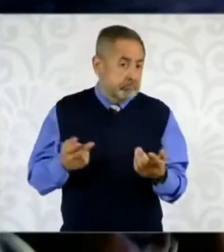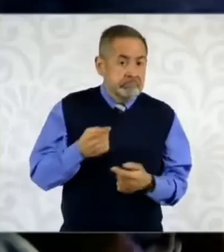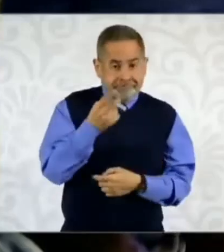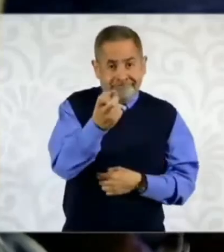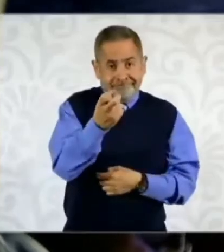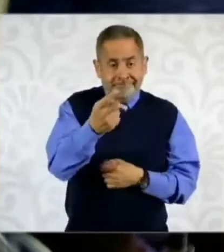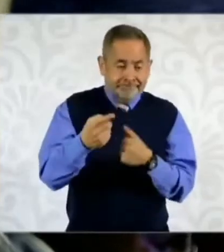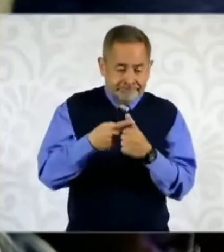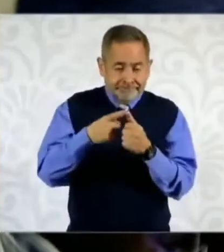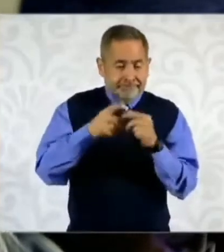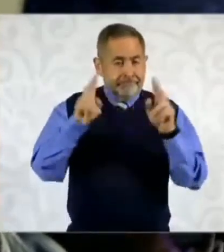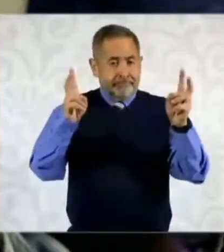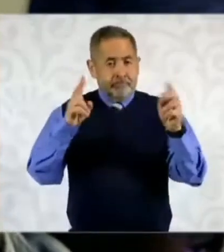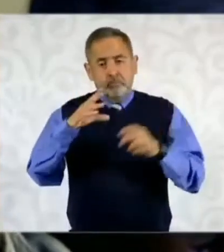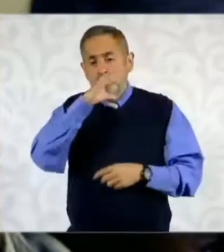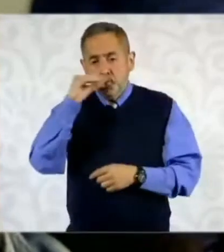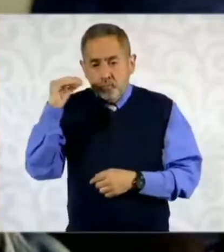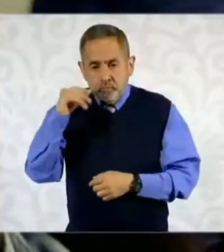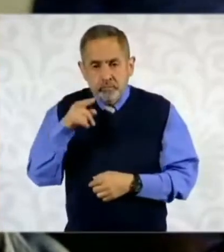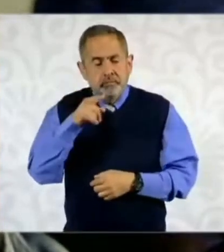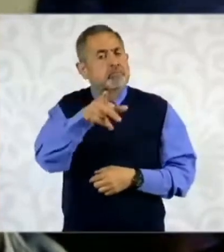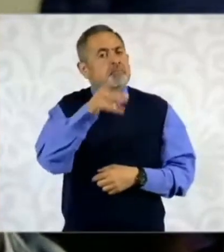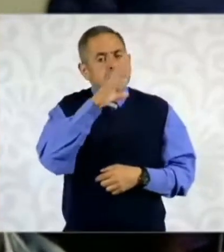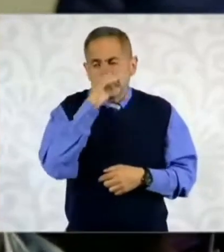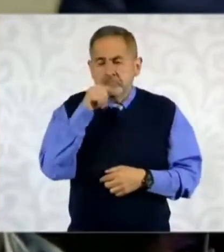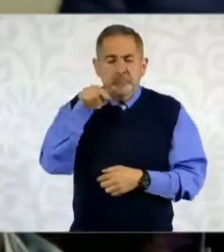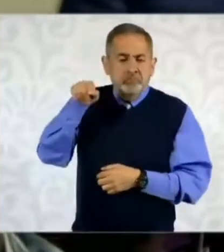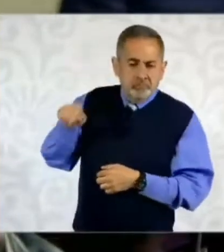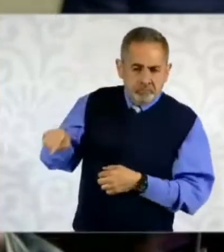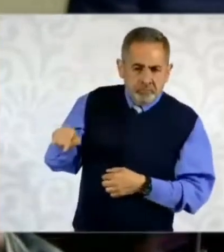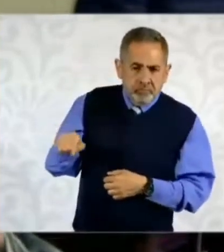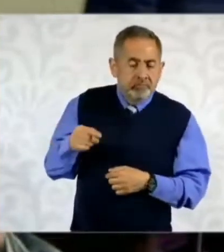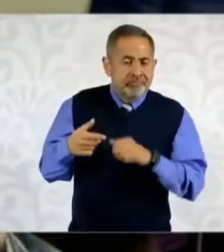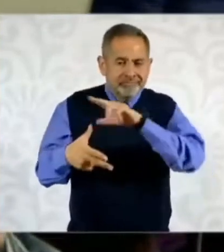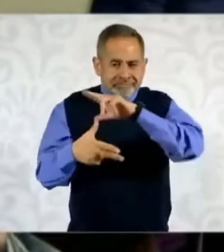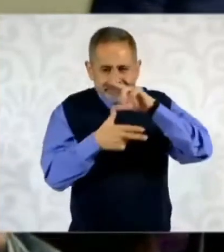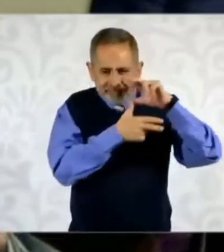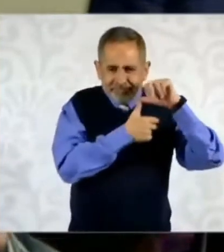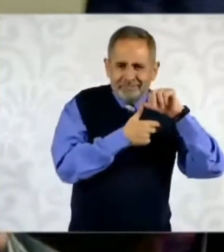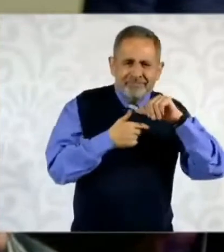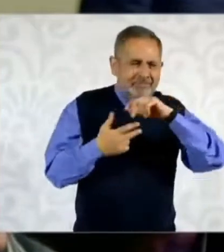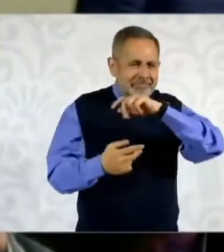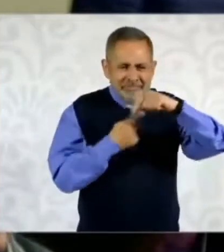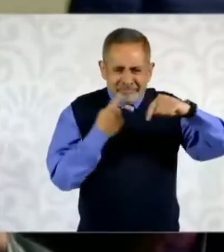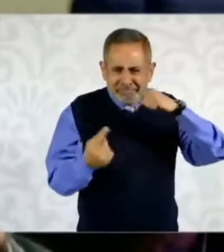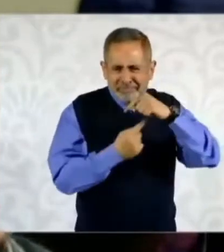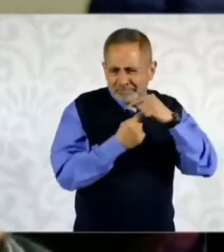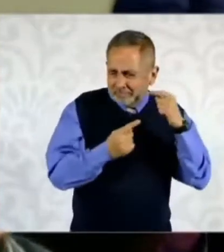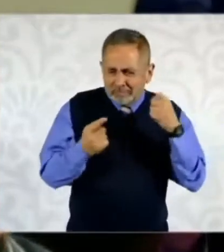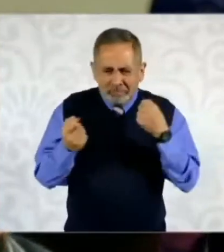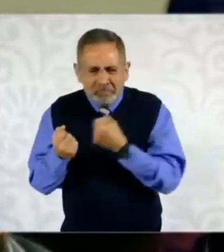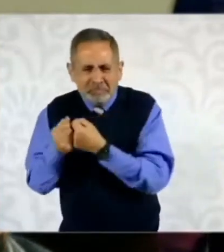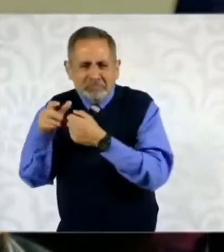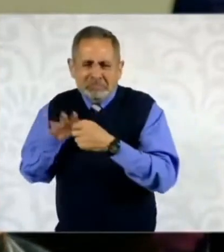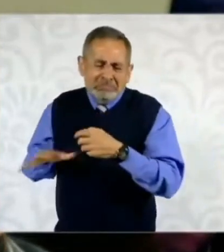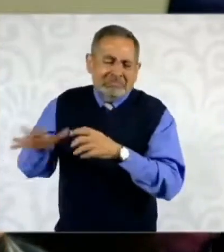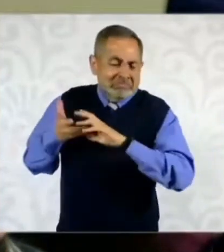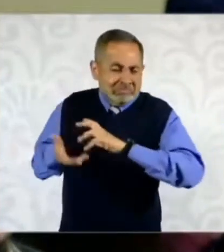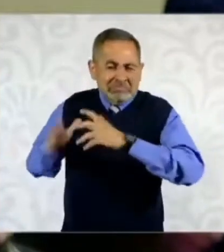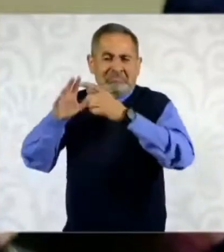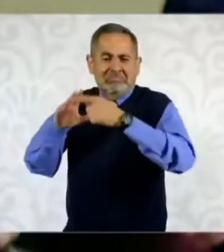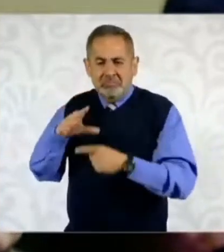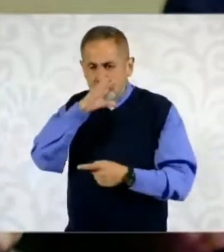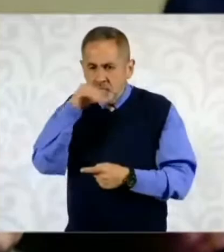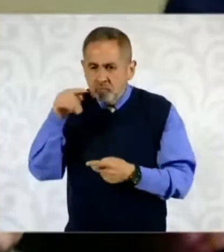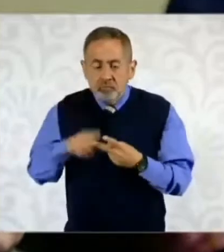justamente. Cuba enfrenta los impactos simultáneos de un ciclón y de una emergencia energética, como usted sabe. Y